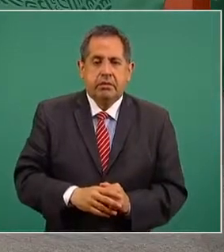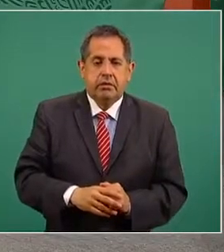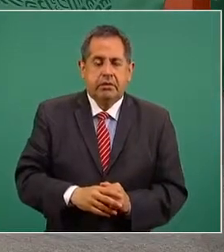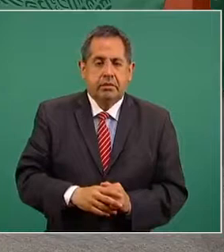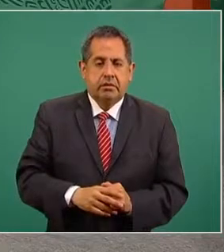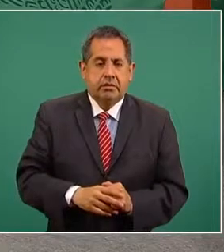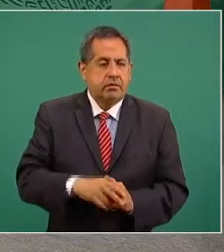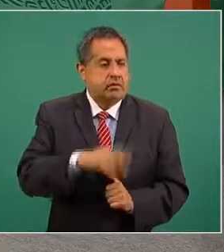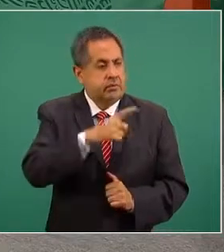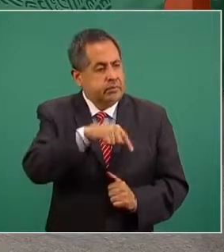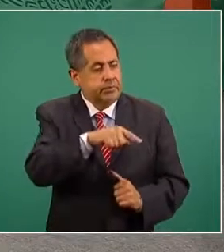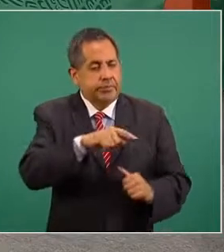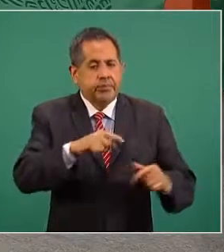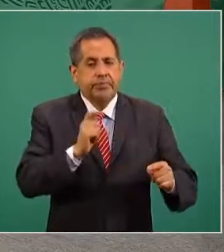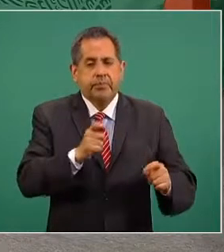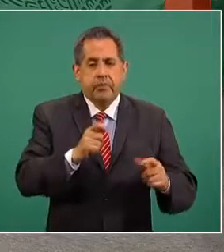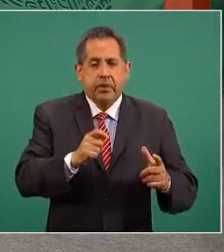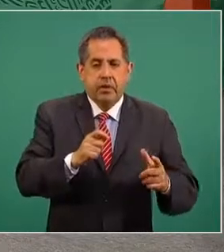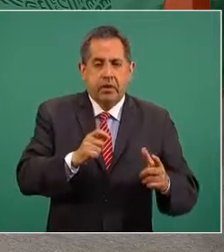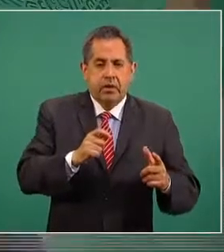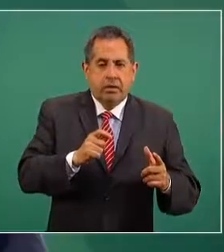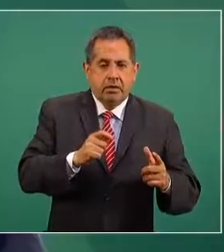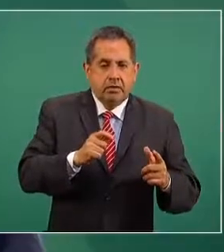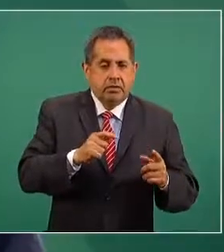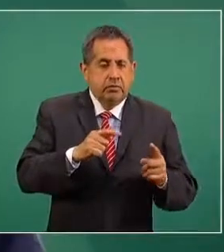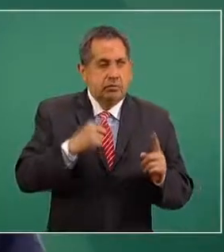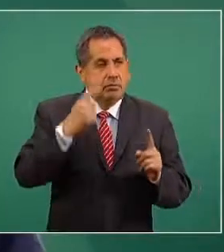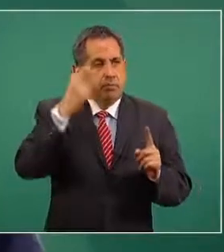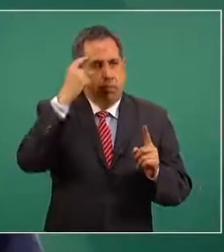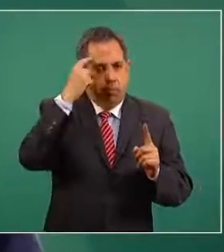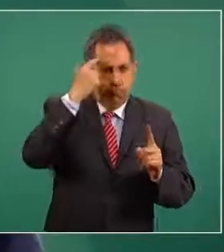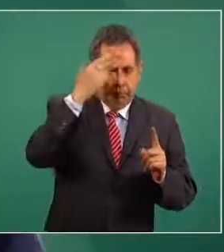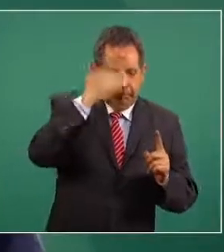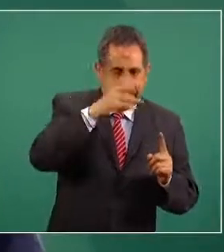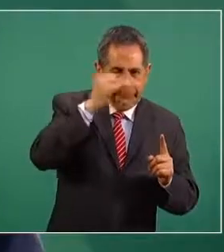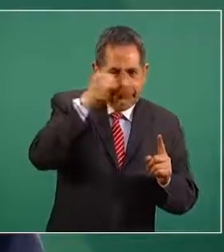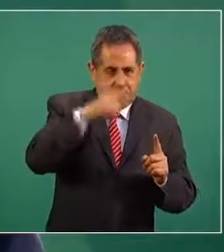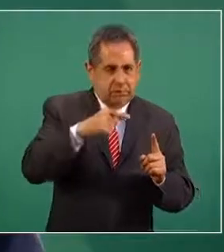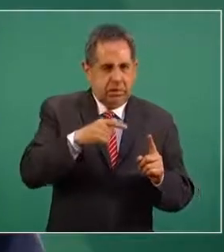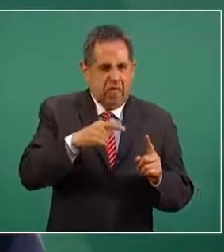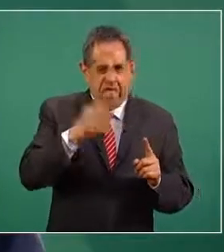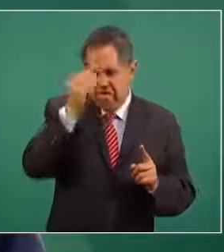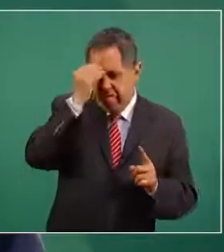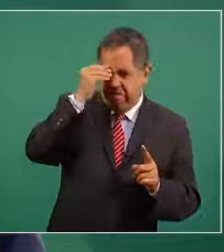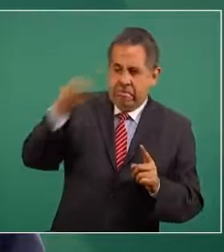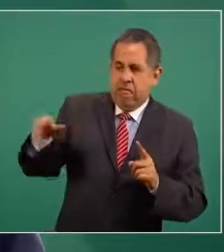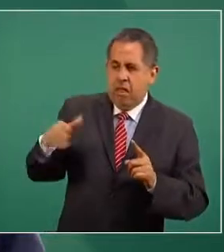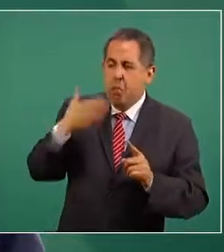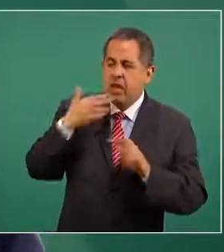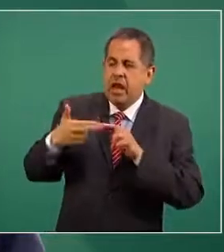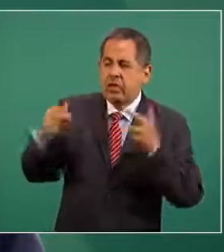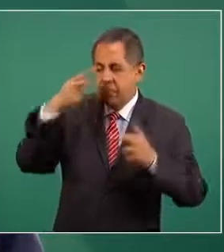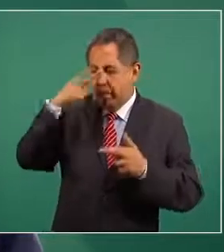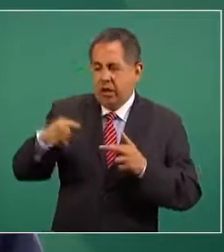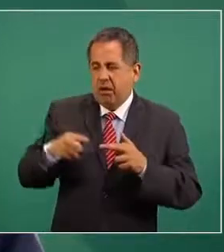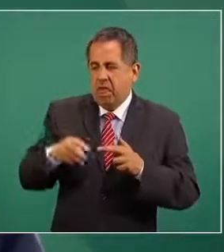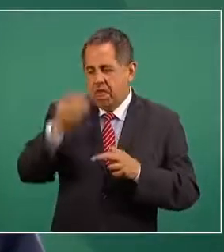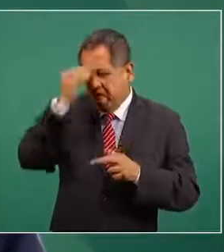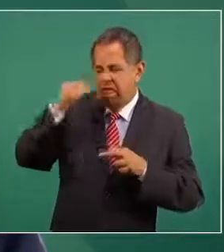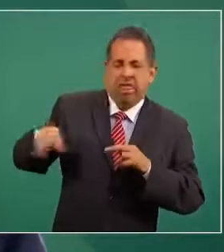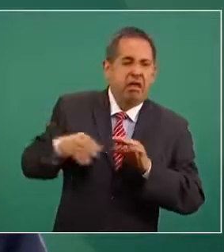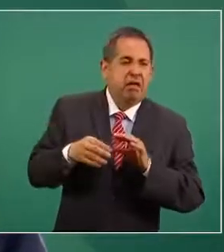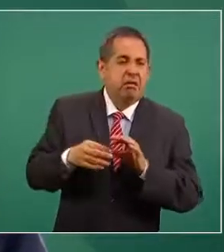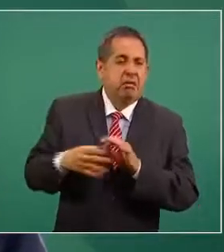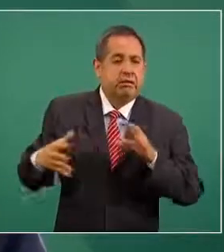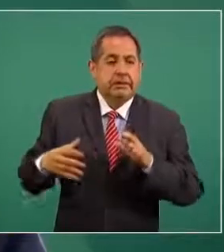intentó consciente o inconscientemente de afectar la relación entre los gobiernos.